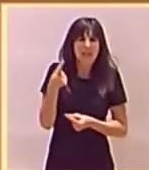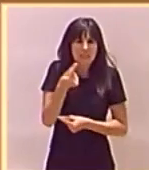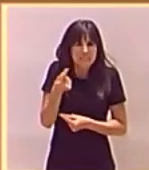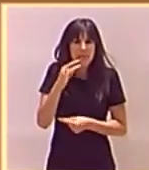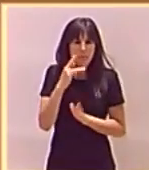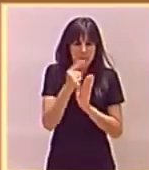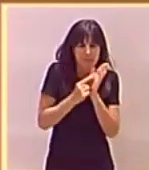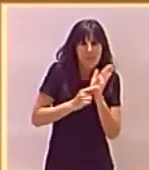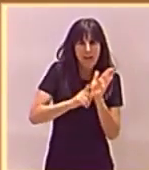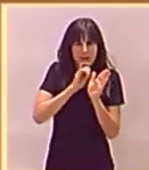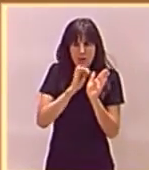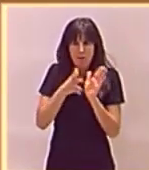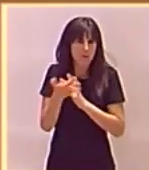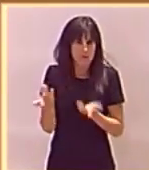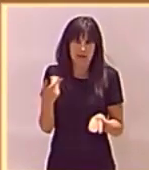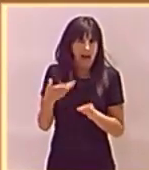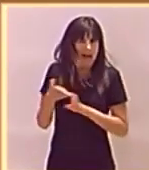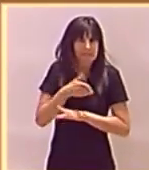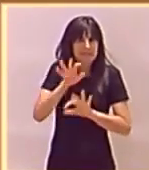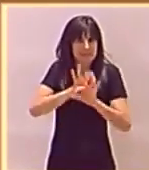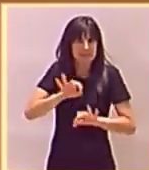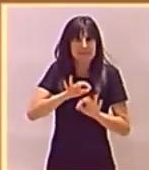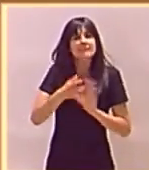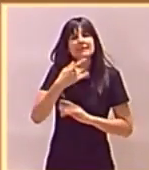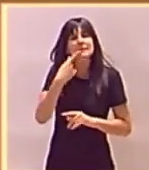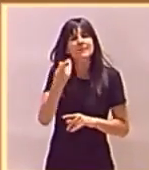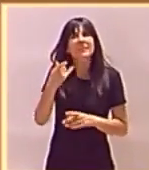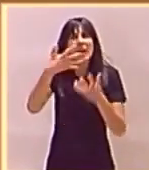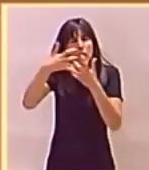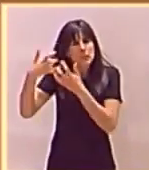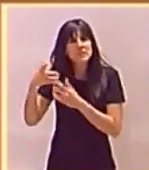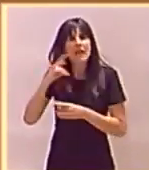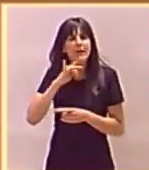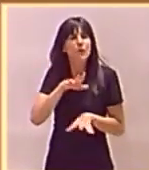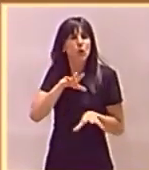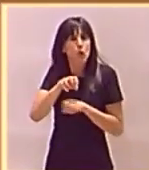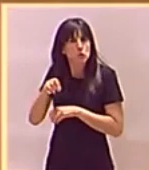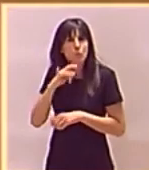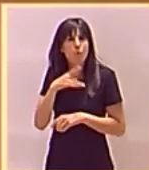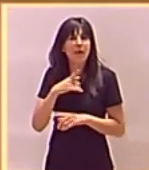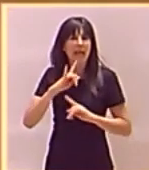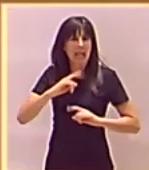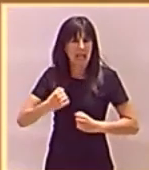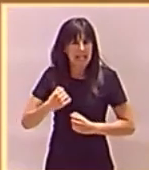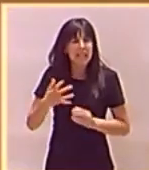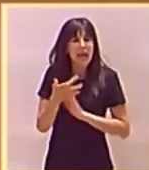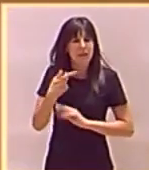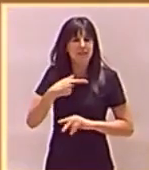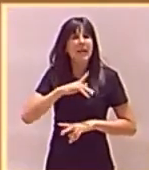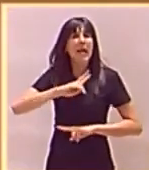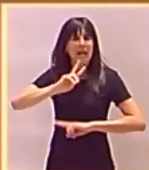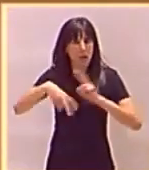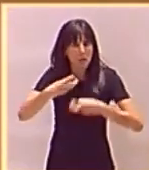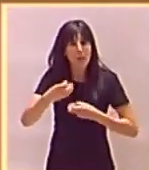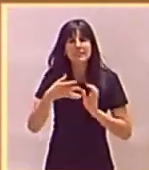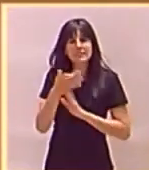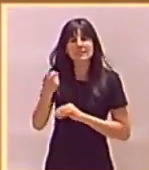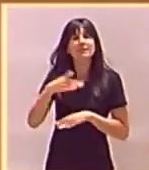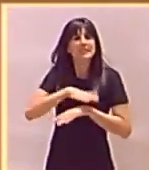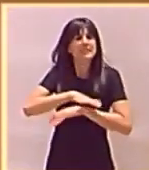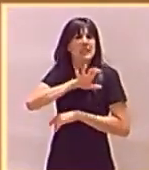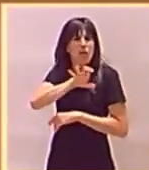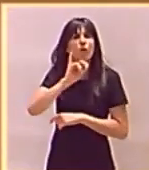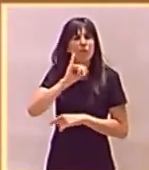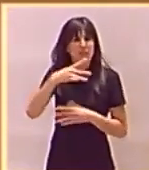Si nos fijamos en el peso de la industria, en los consumos de la energía, en la implantación de las renovables, en el estado hay realidades diferentes que